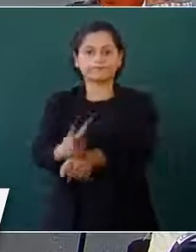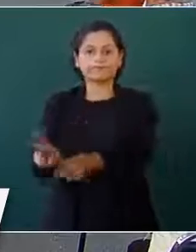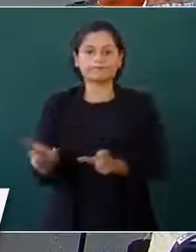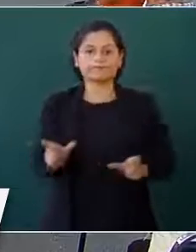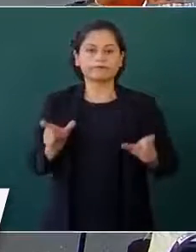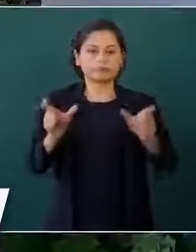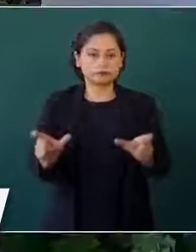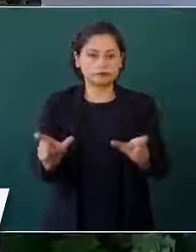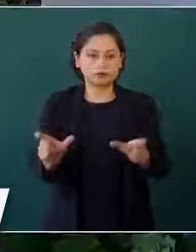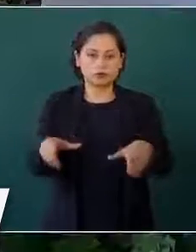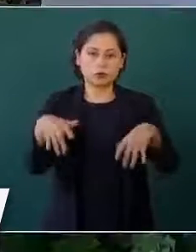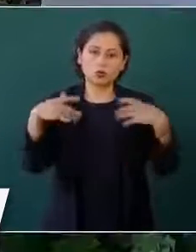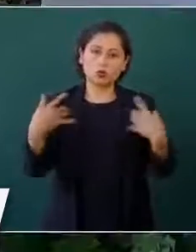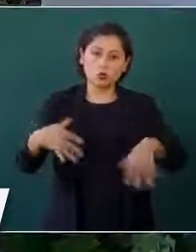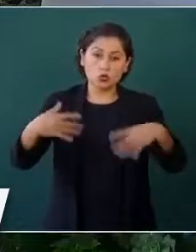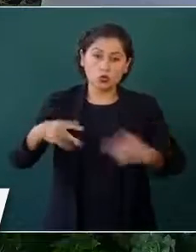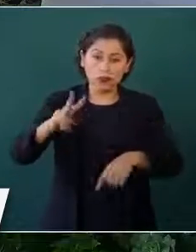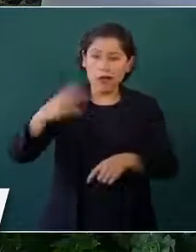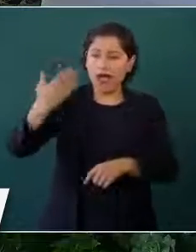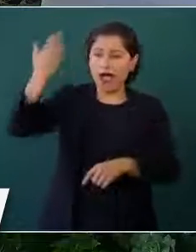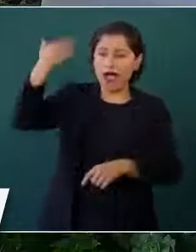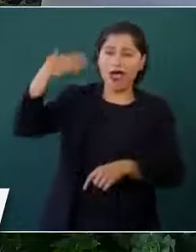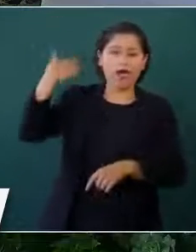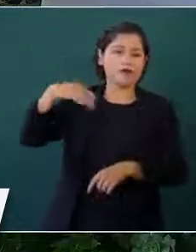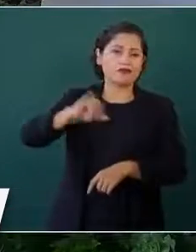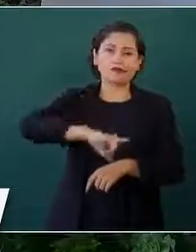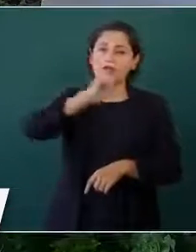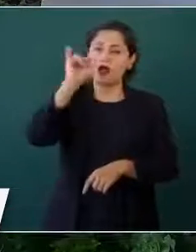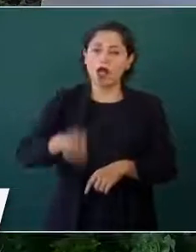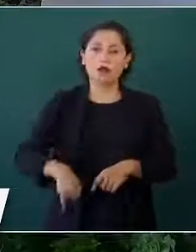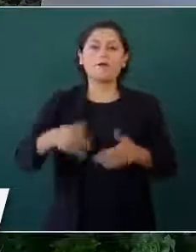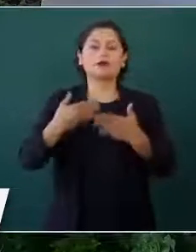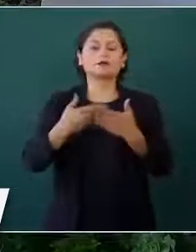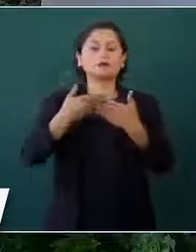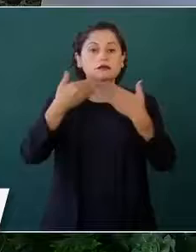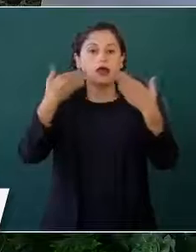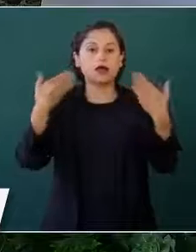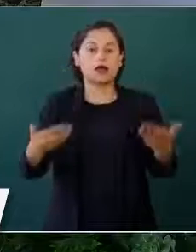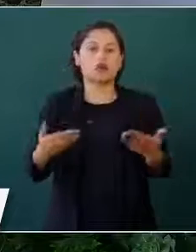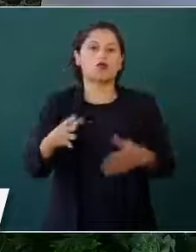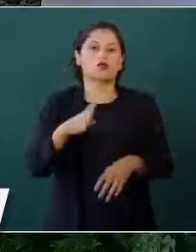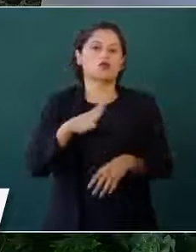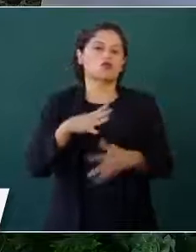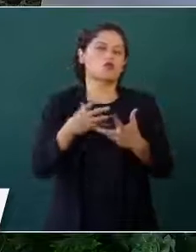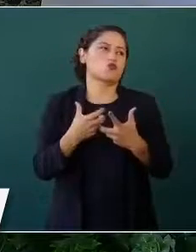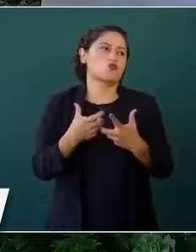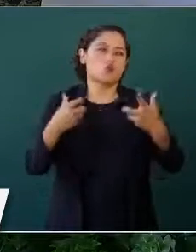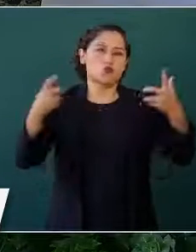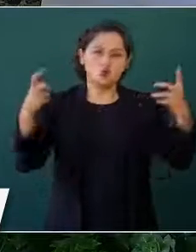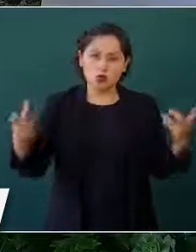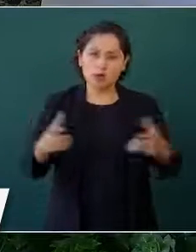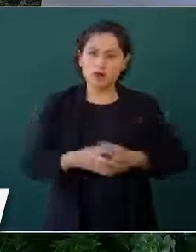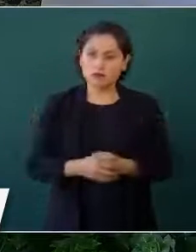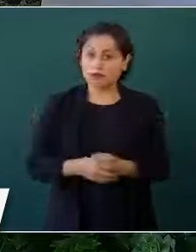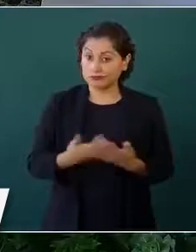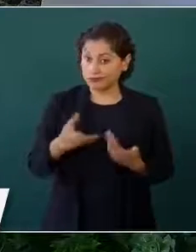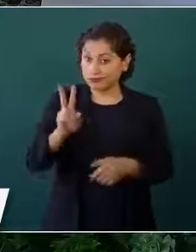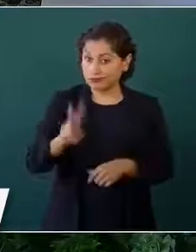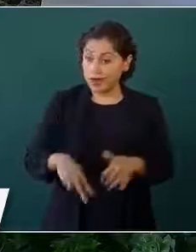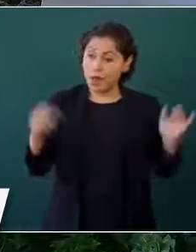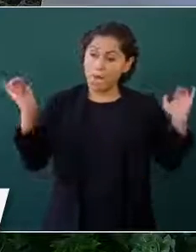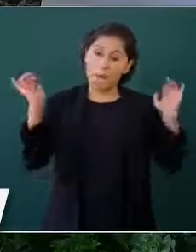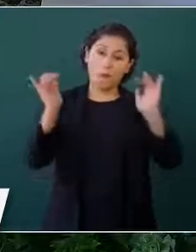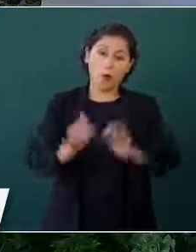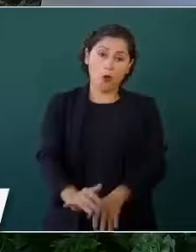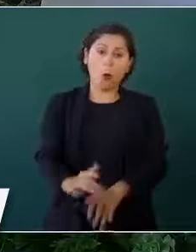el mayor operativo de la Policía Federal llegó a movilizar este número de elementos,